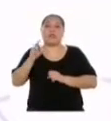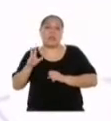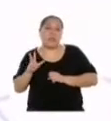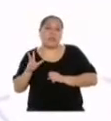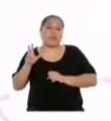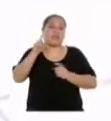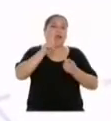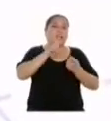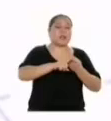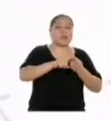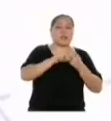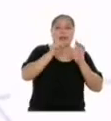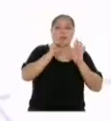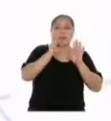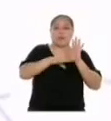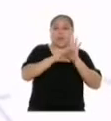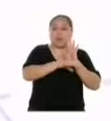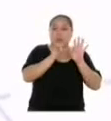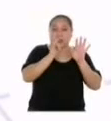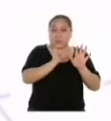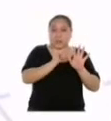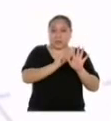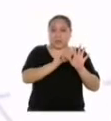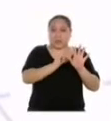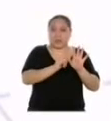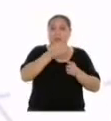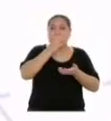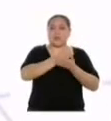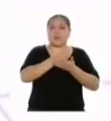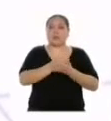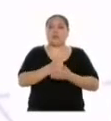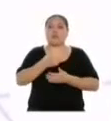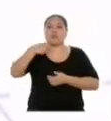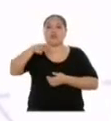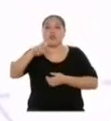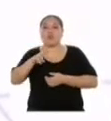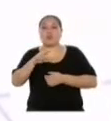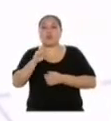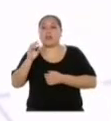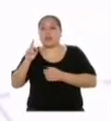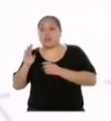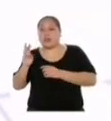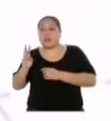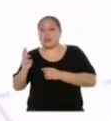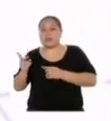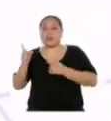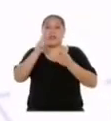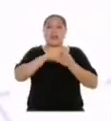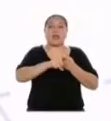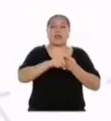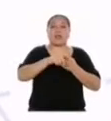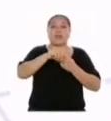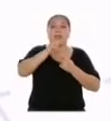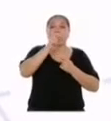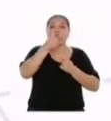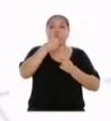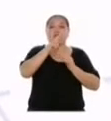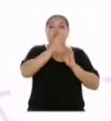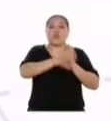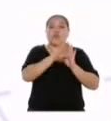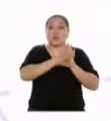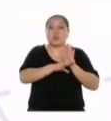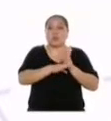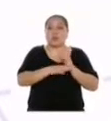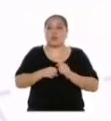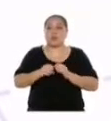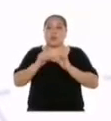agua al día. 12 personas toman en promedio entre 6 y menos de 9 vasos de agua al día. Y 6 personas toman